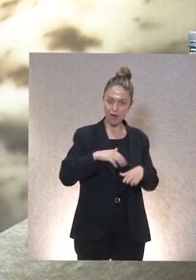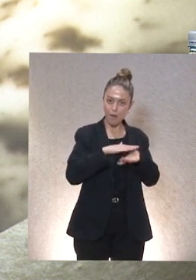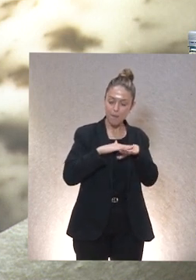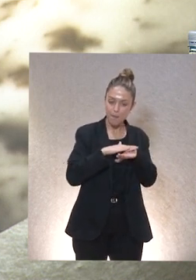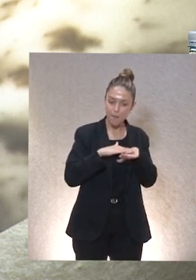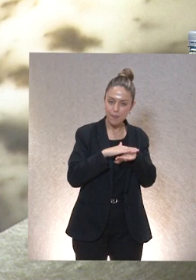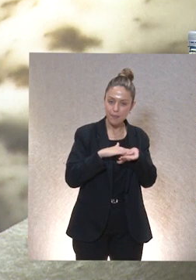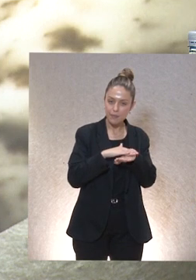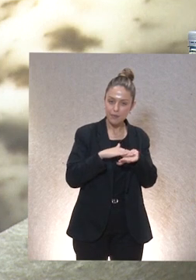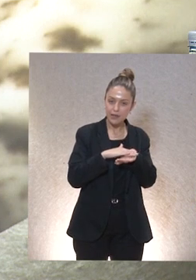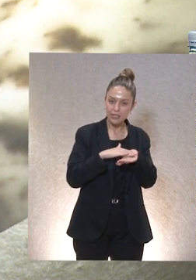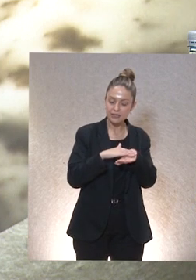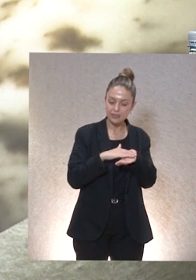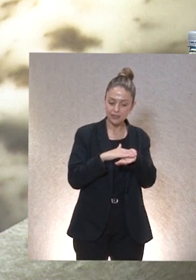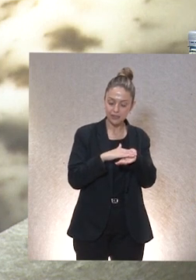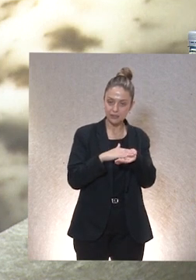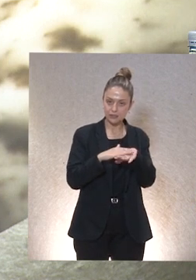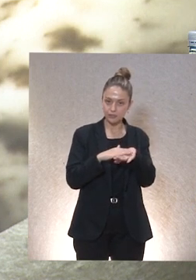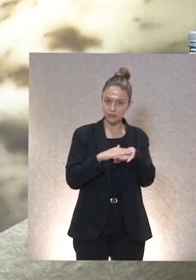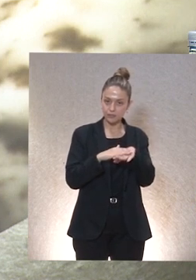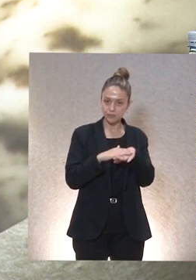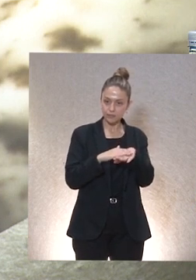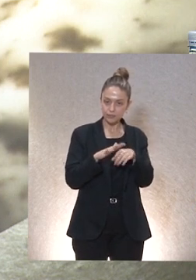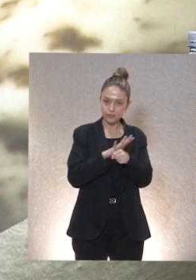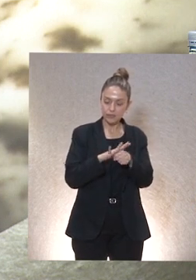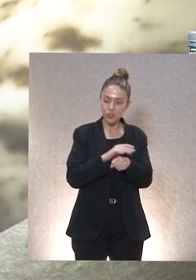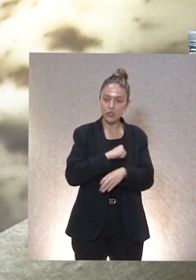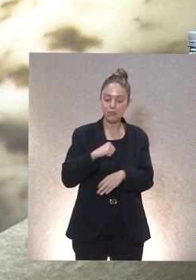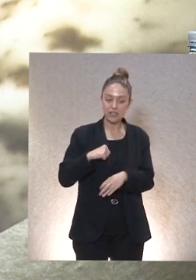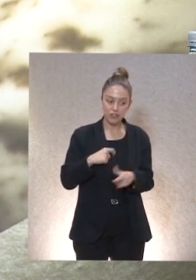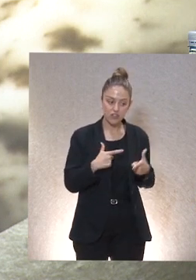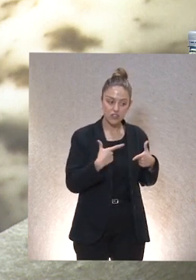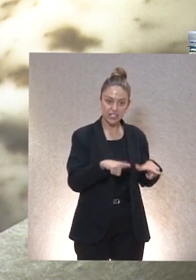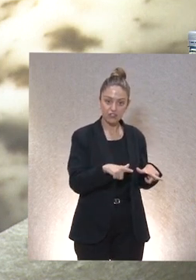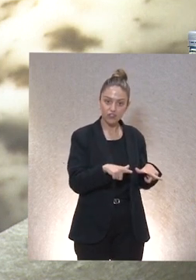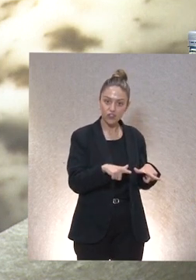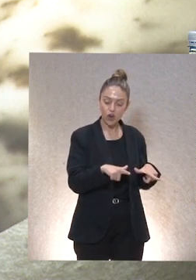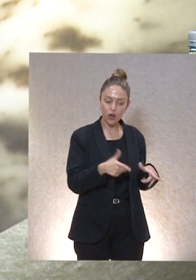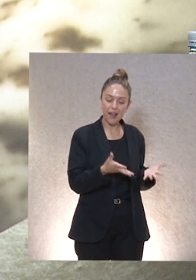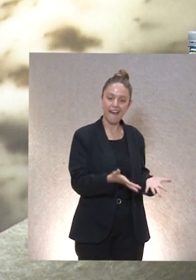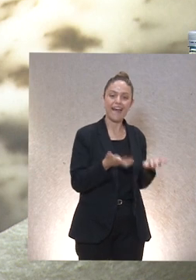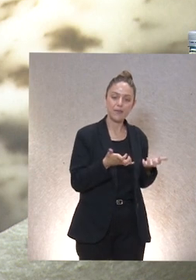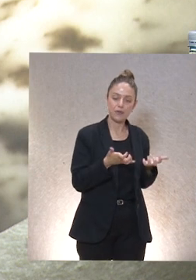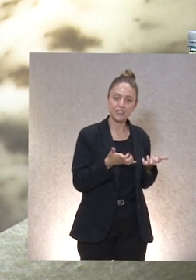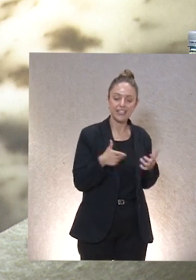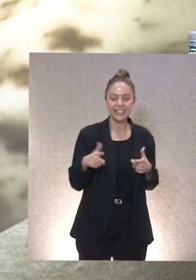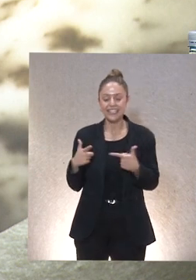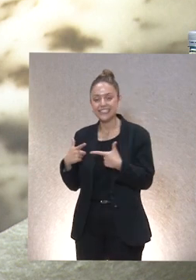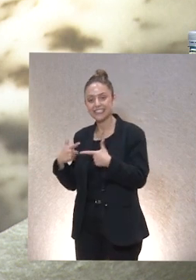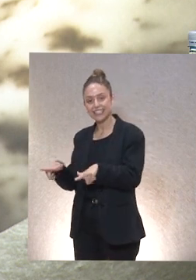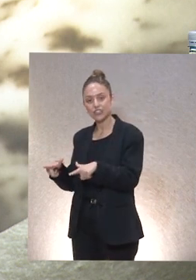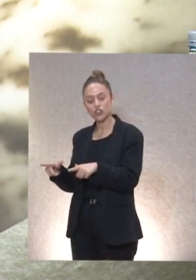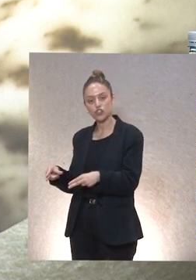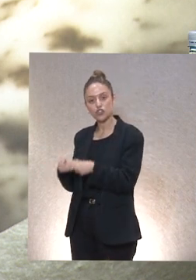que se plantea el ideal de independencia hay un sector de la sociedad que sale beneficiado y otro sector de la